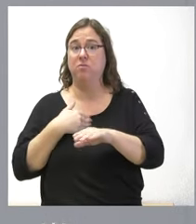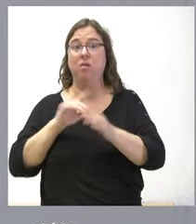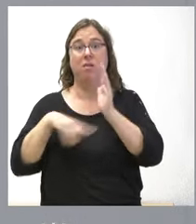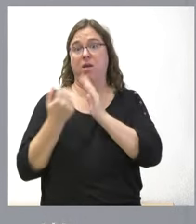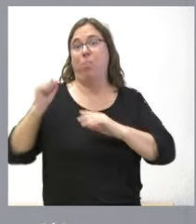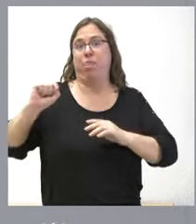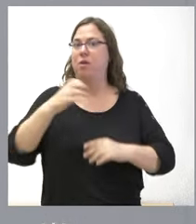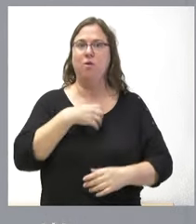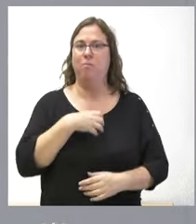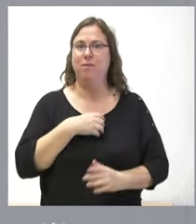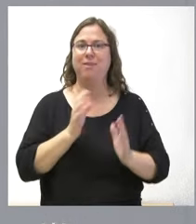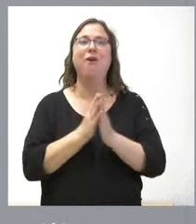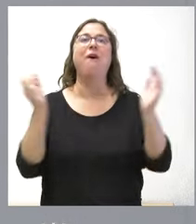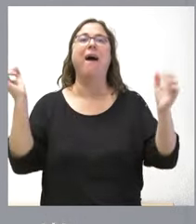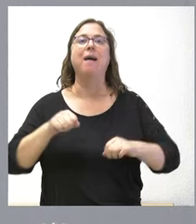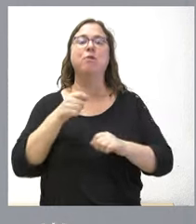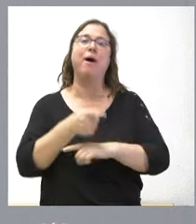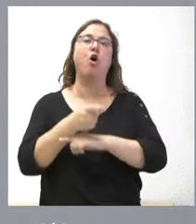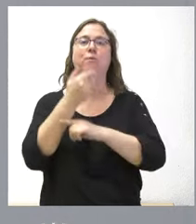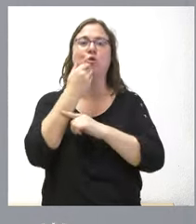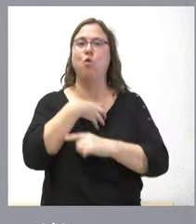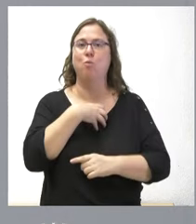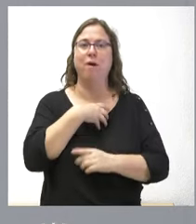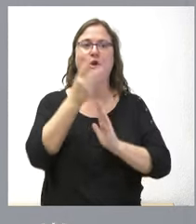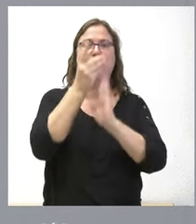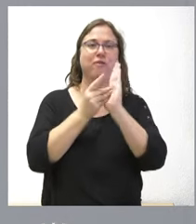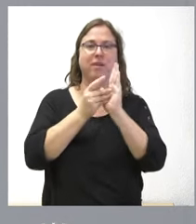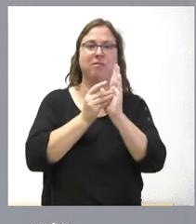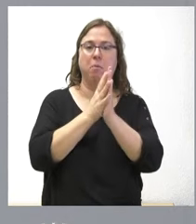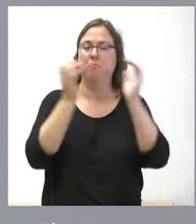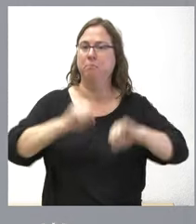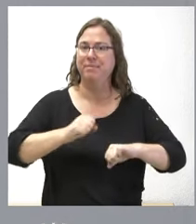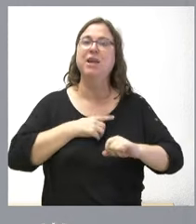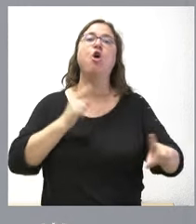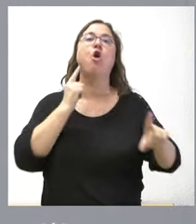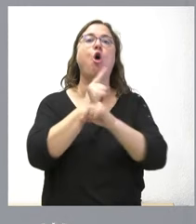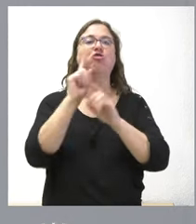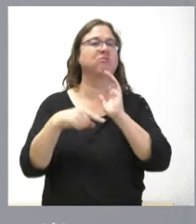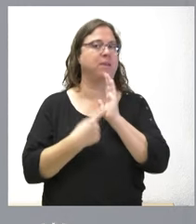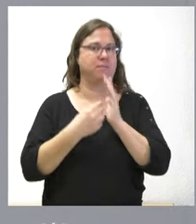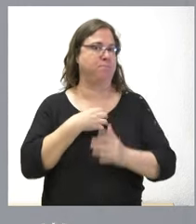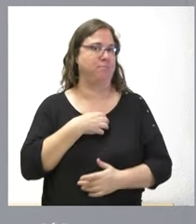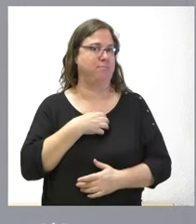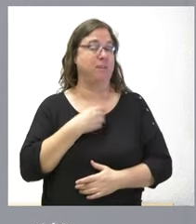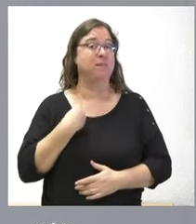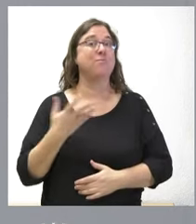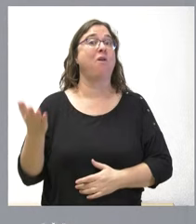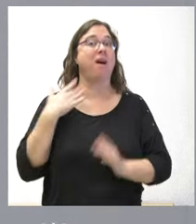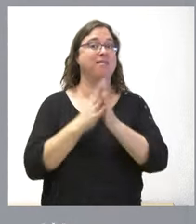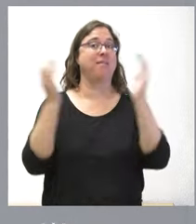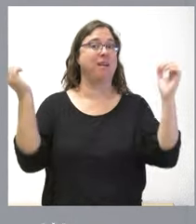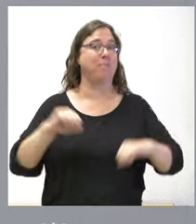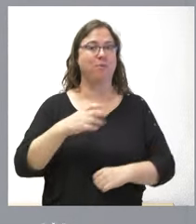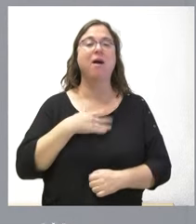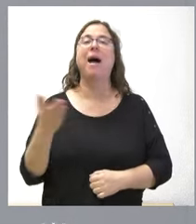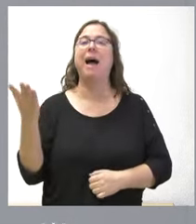porque así lo hemos decidido una orden o un decreto que vaya en contra de la ley que ayer se aprobó y por tanto la ley que ayer se